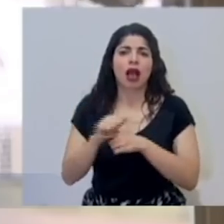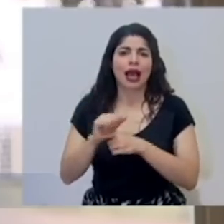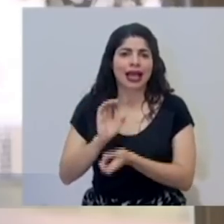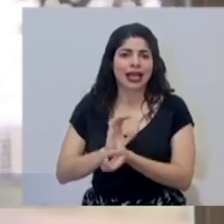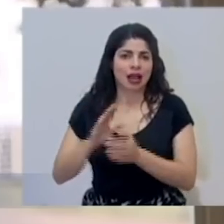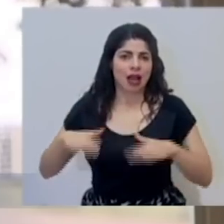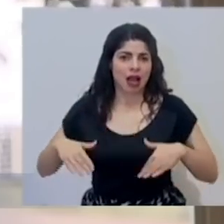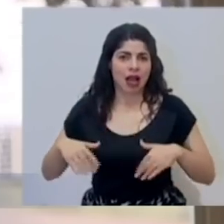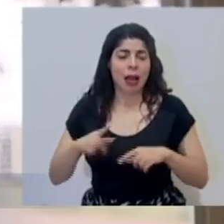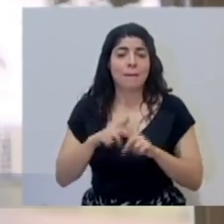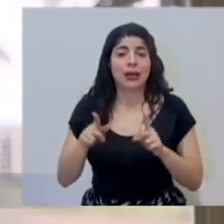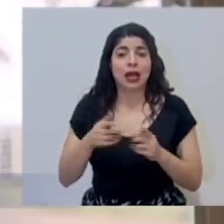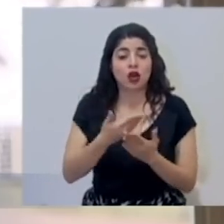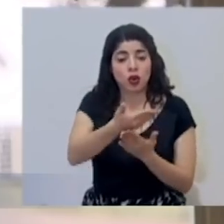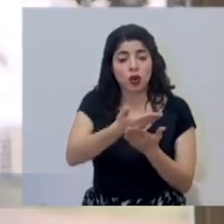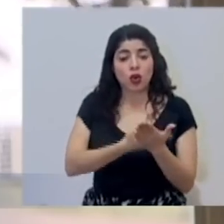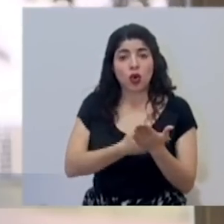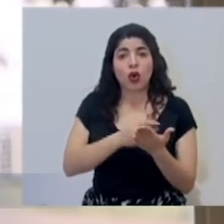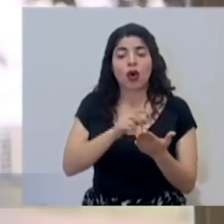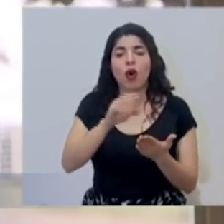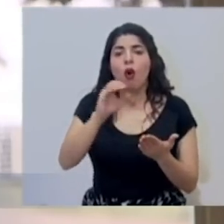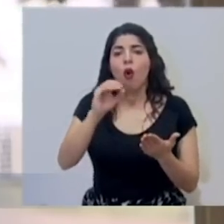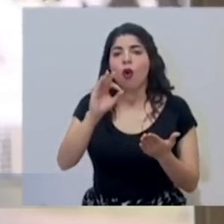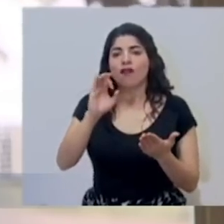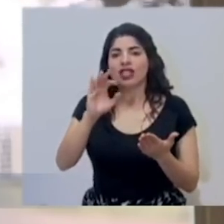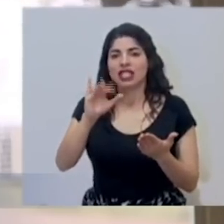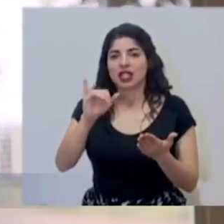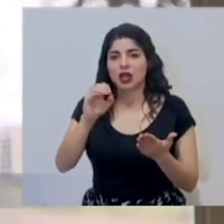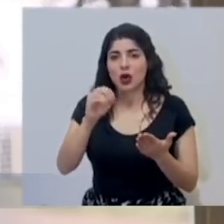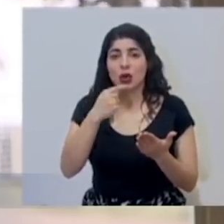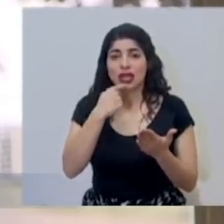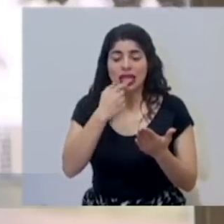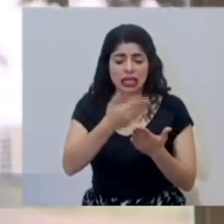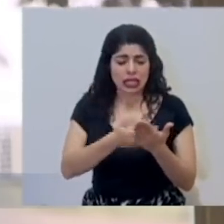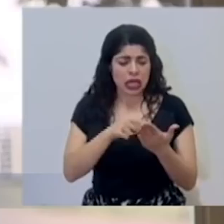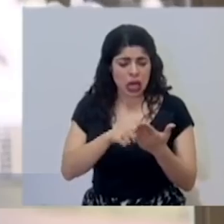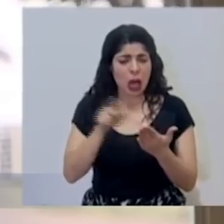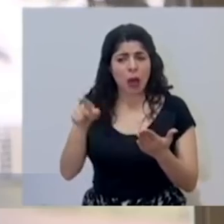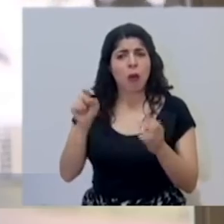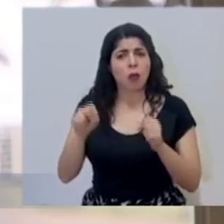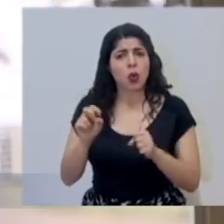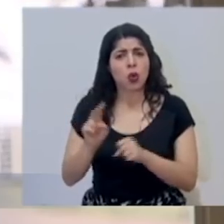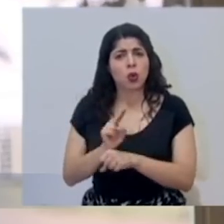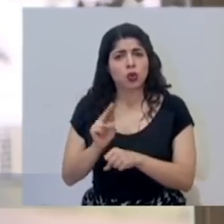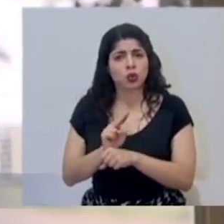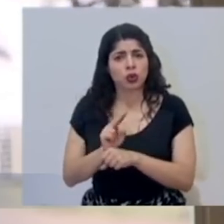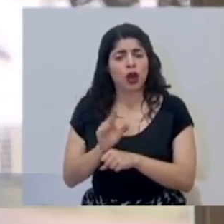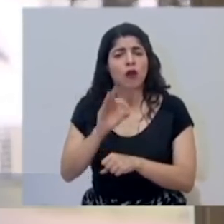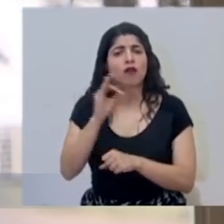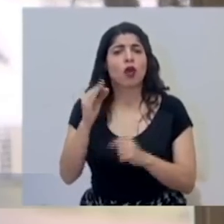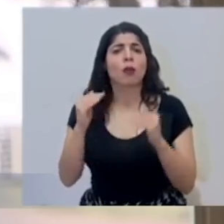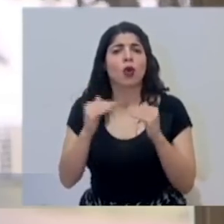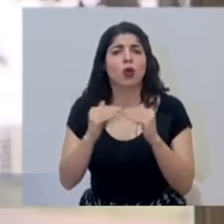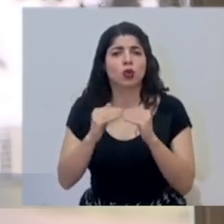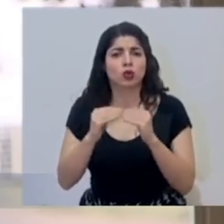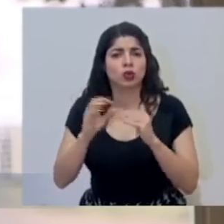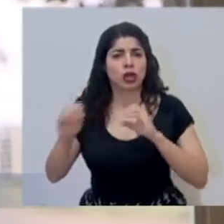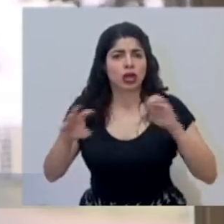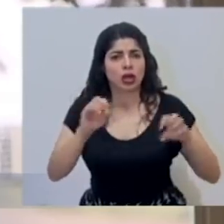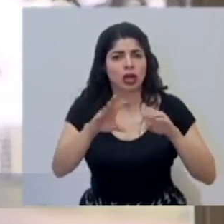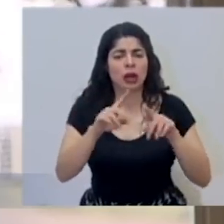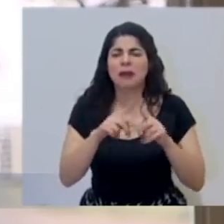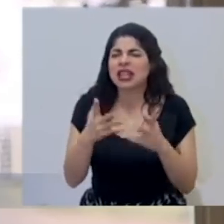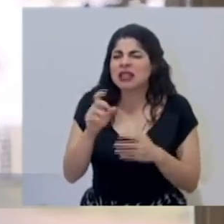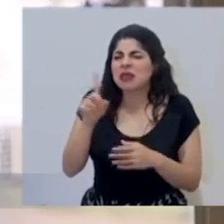Queríamos consultarle, bueno, el oficio menciona que se podrían usar de manera justa, que se tienen que distribuir de manera justa.